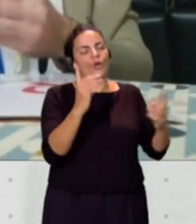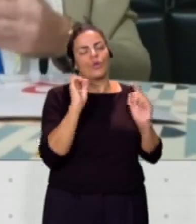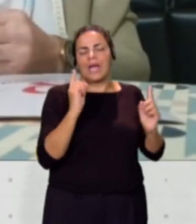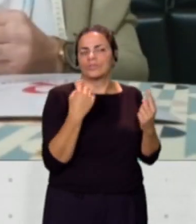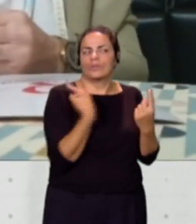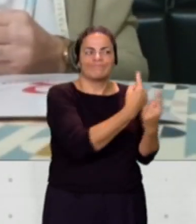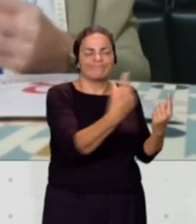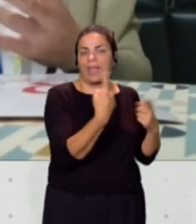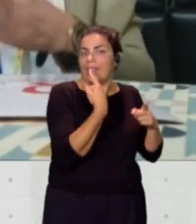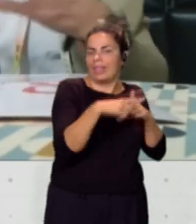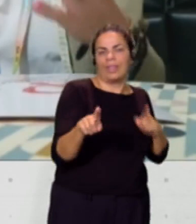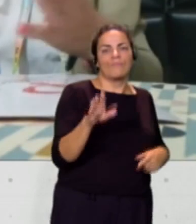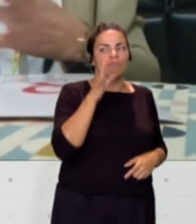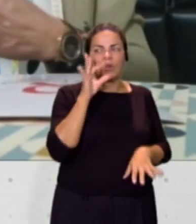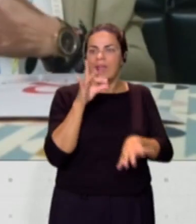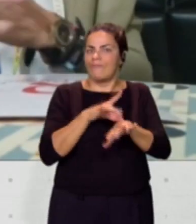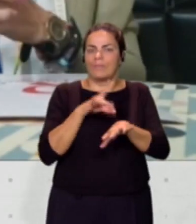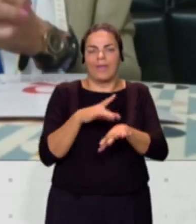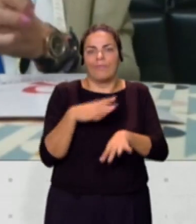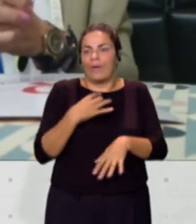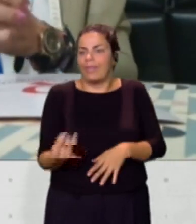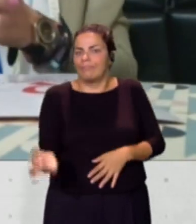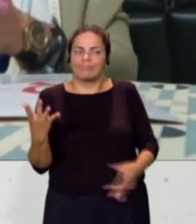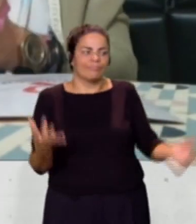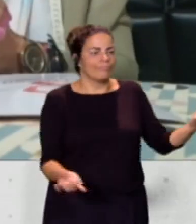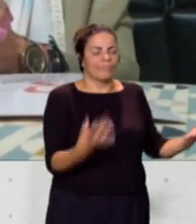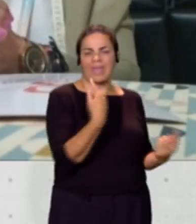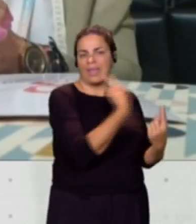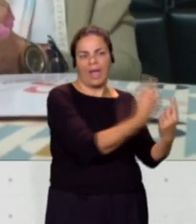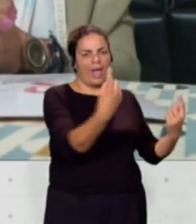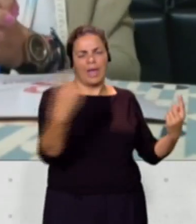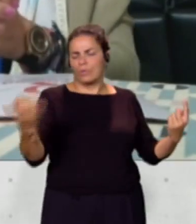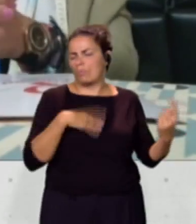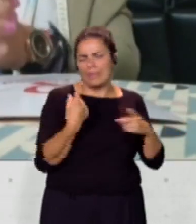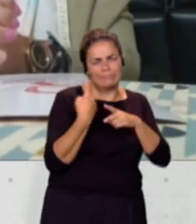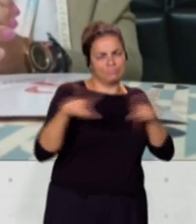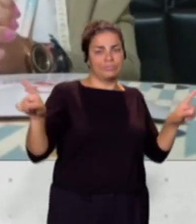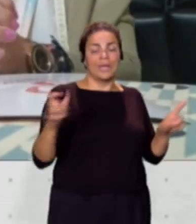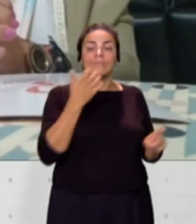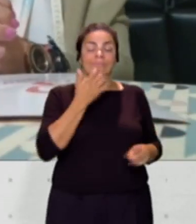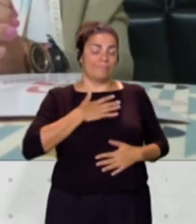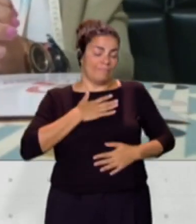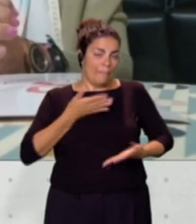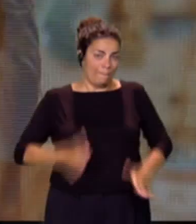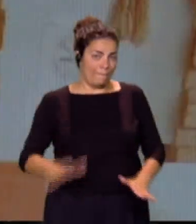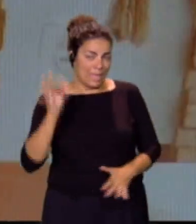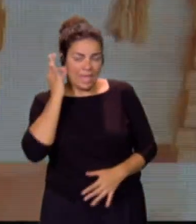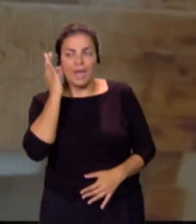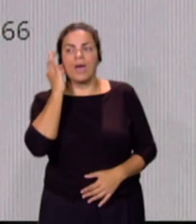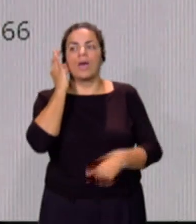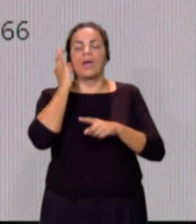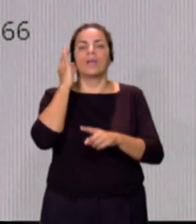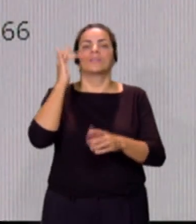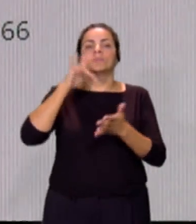presenta de forma muy diferente en cada individuo que lo padece. En el caso de mi hija, pues tiene